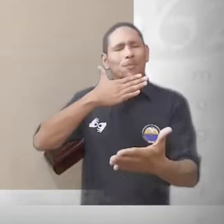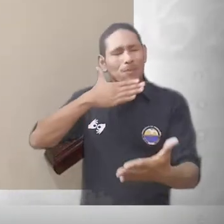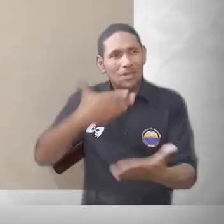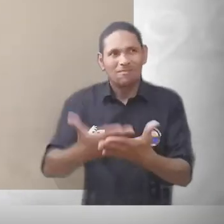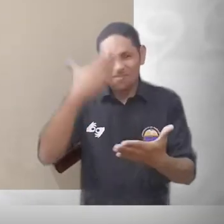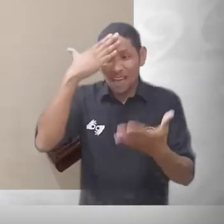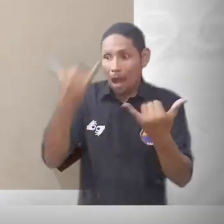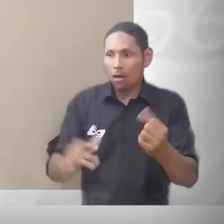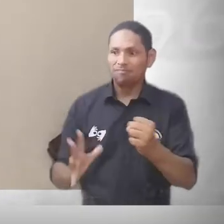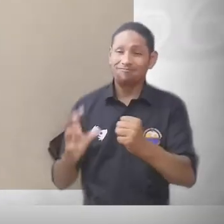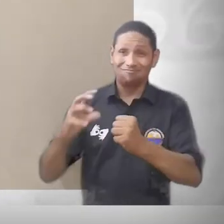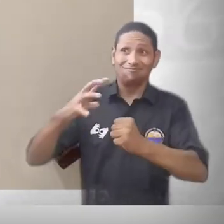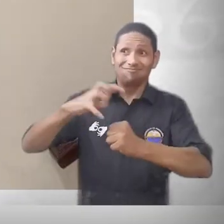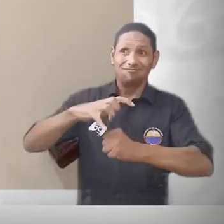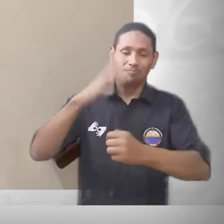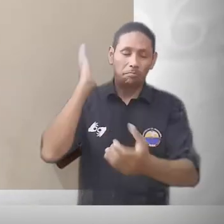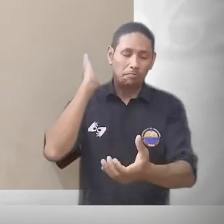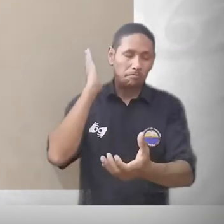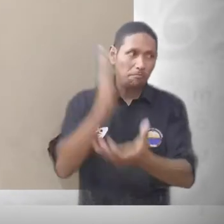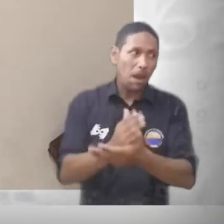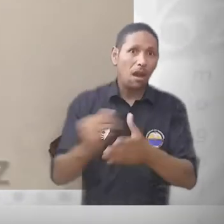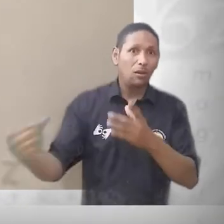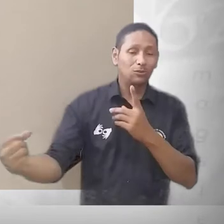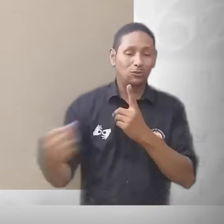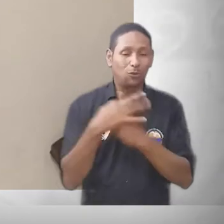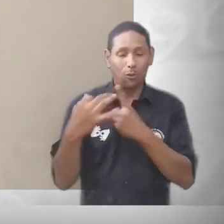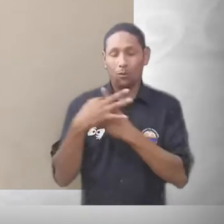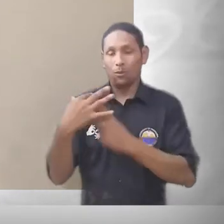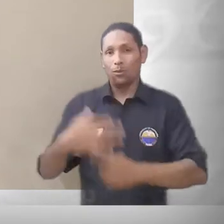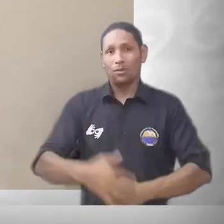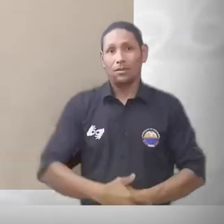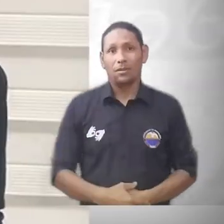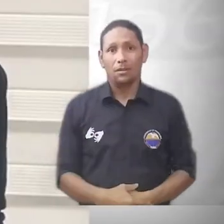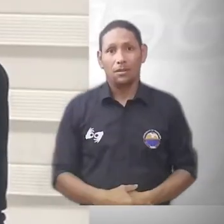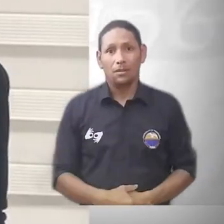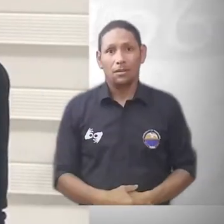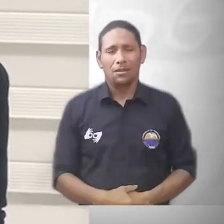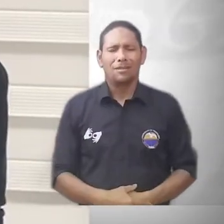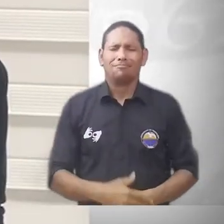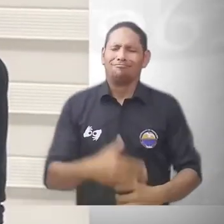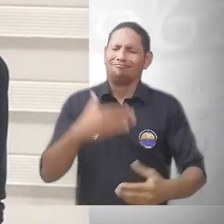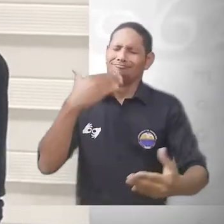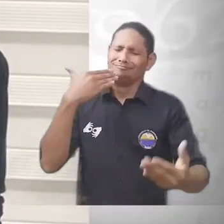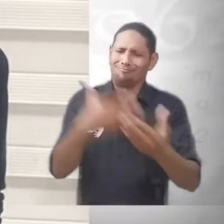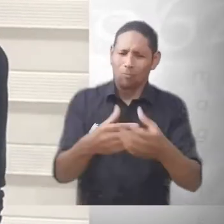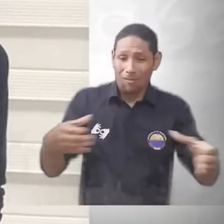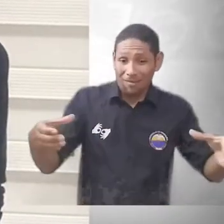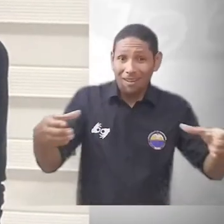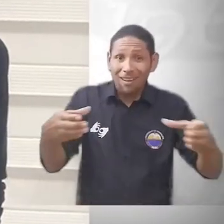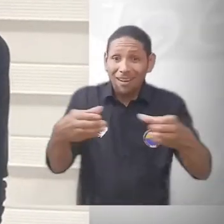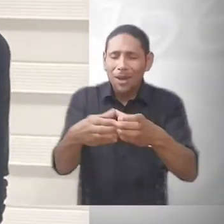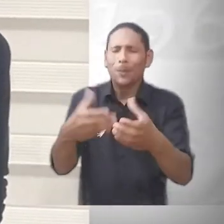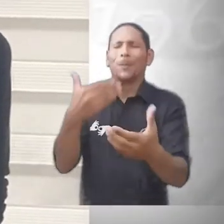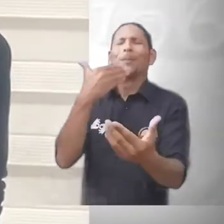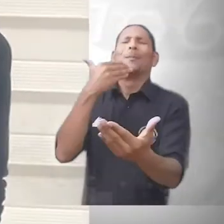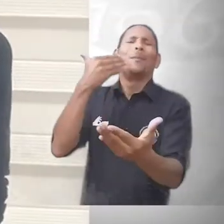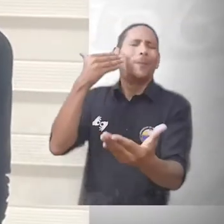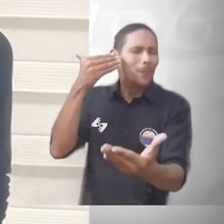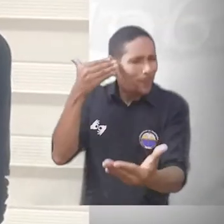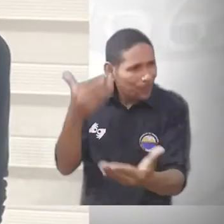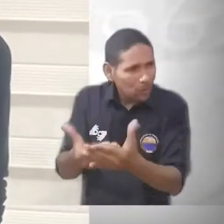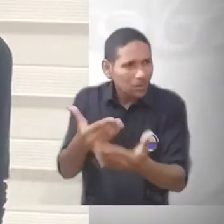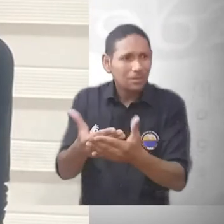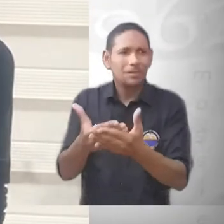en el cual, debido a toda esta pandemia del COVID-19, nos hemos visto afectados. Yo hoy quiero agradecer a todos los diputados de la asamblea.